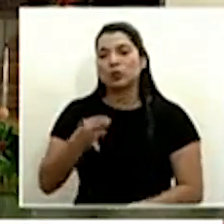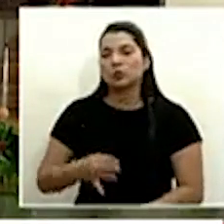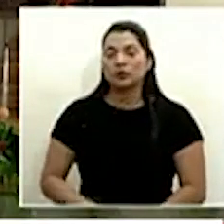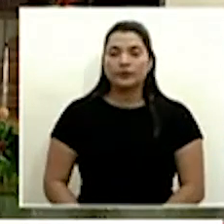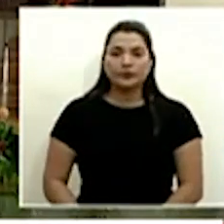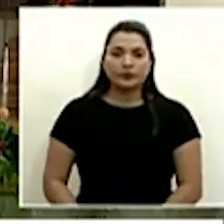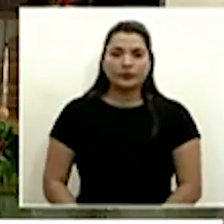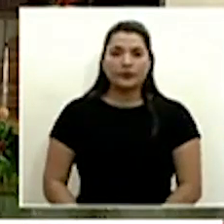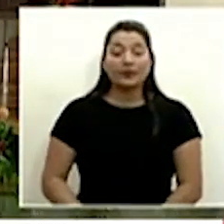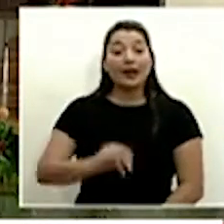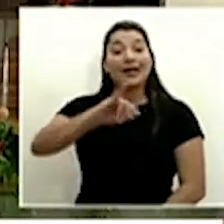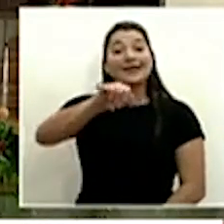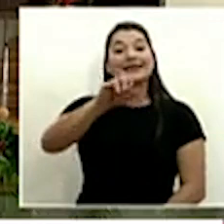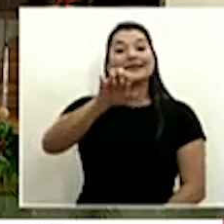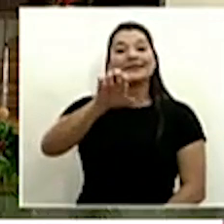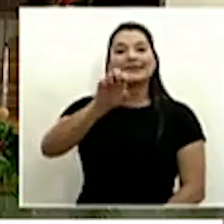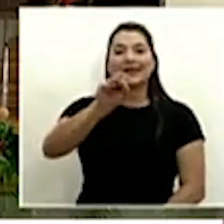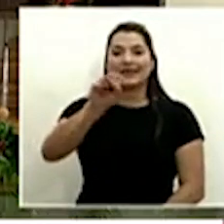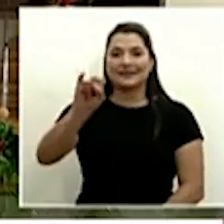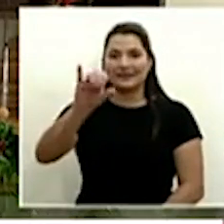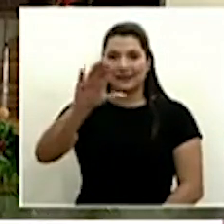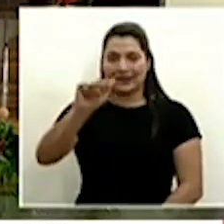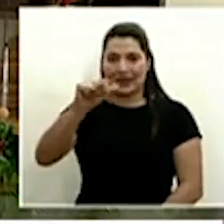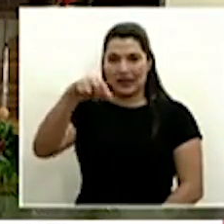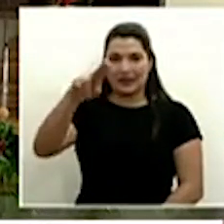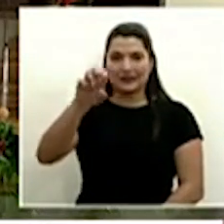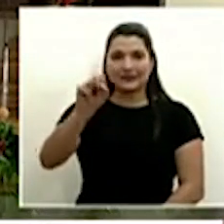continuamos con Jessica Quesada de CROI